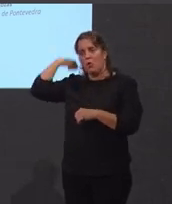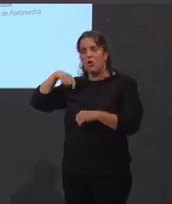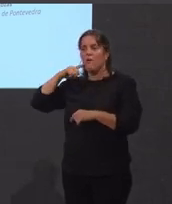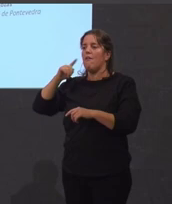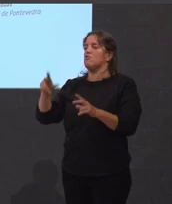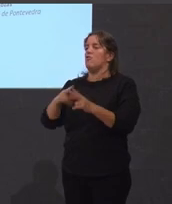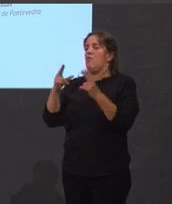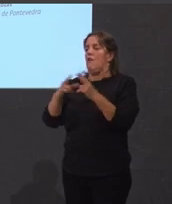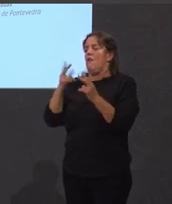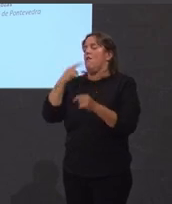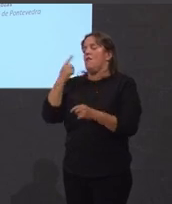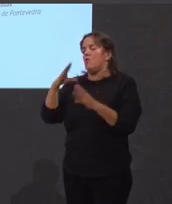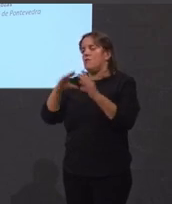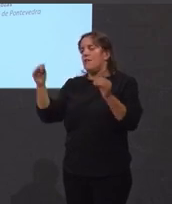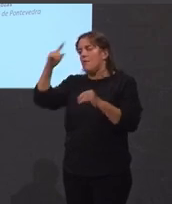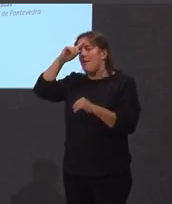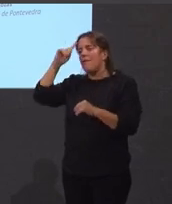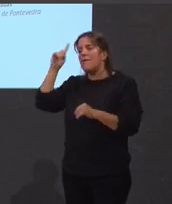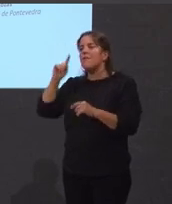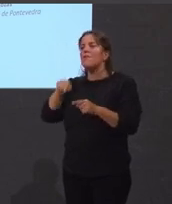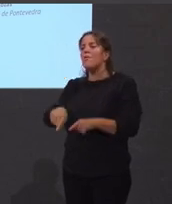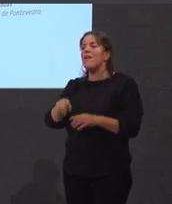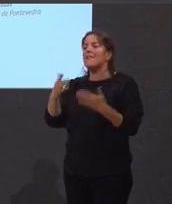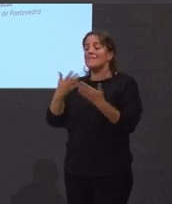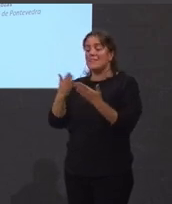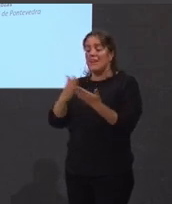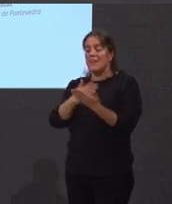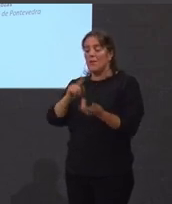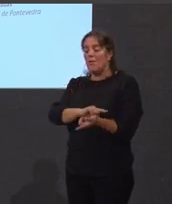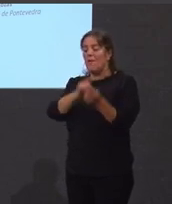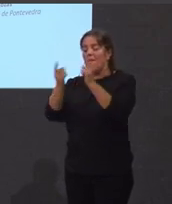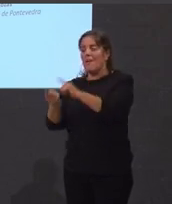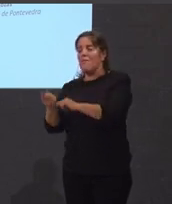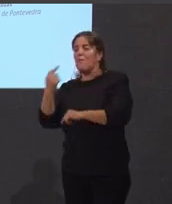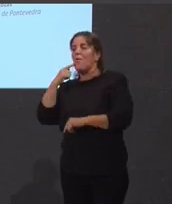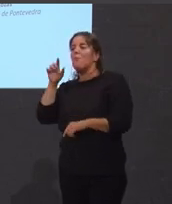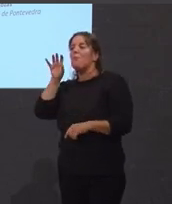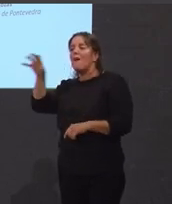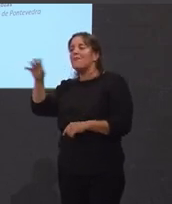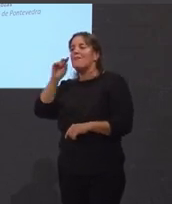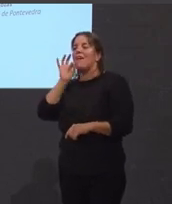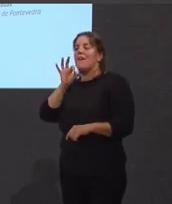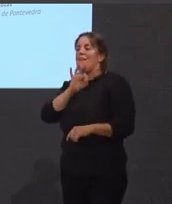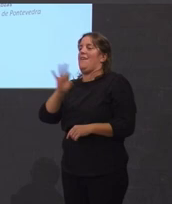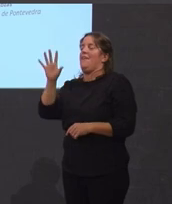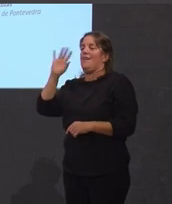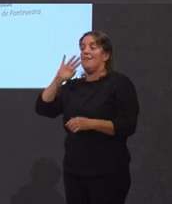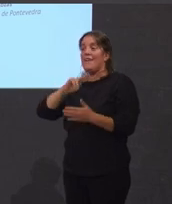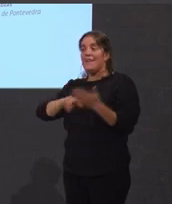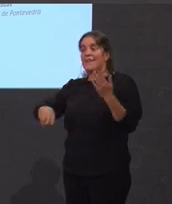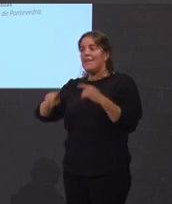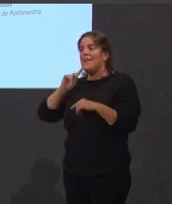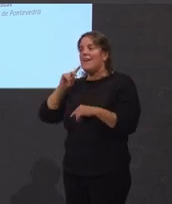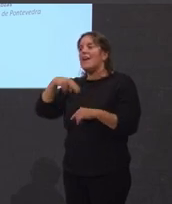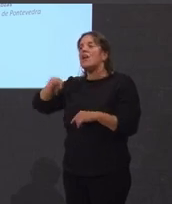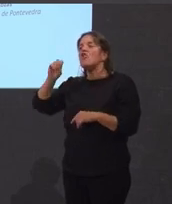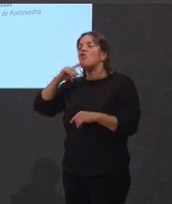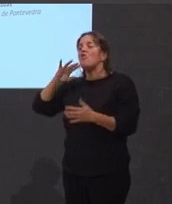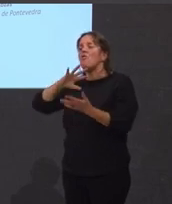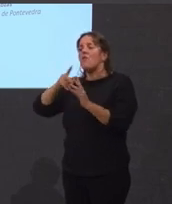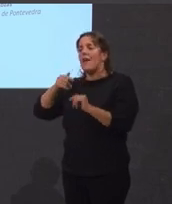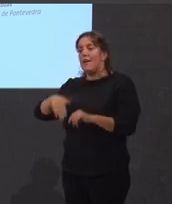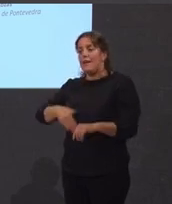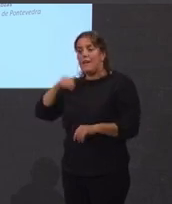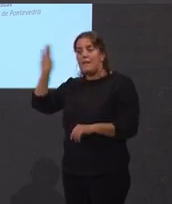converte este ensayo editado por Através un país a la gallega galiza nono do franquista non percorrido por como ao longo das